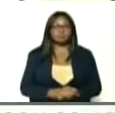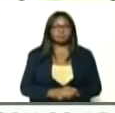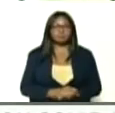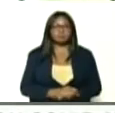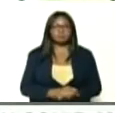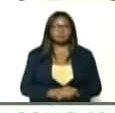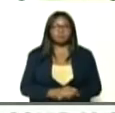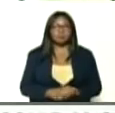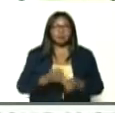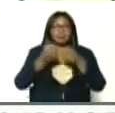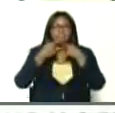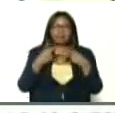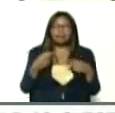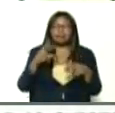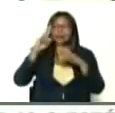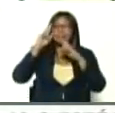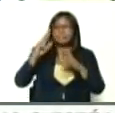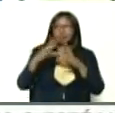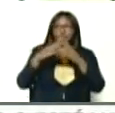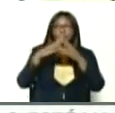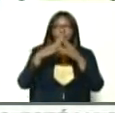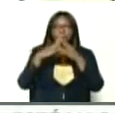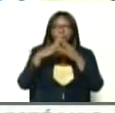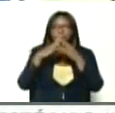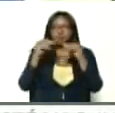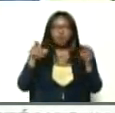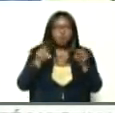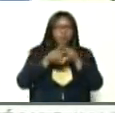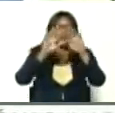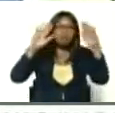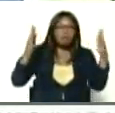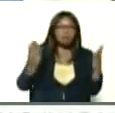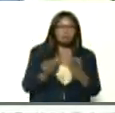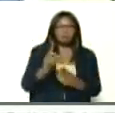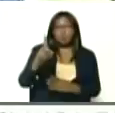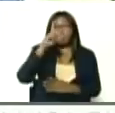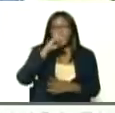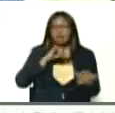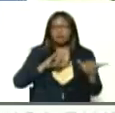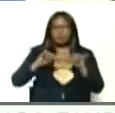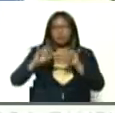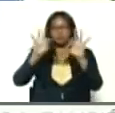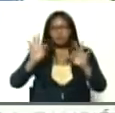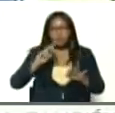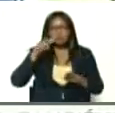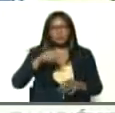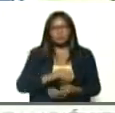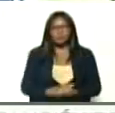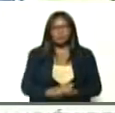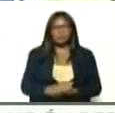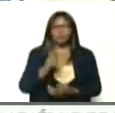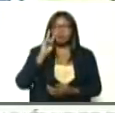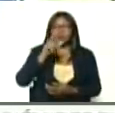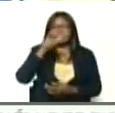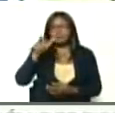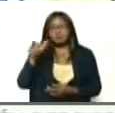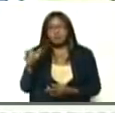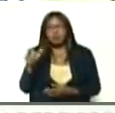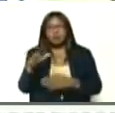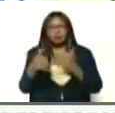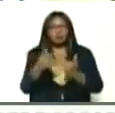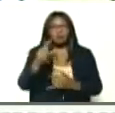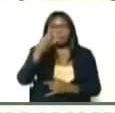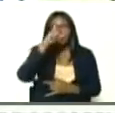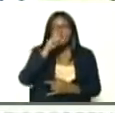le pierde el respeto y el temor, eso pasa en todo el mundo, ya tenemos un año con esto, y hay que ver que la gente se la, un